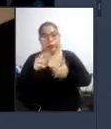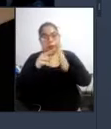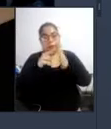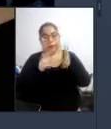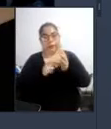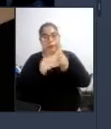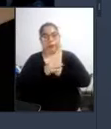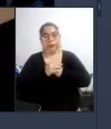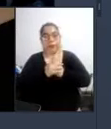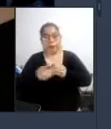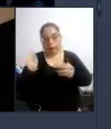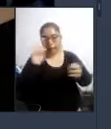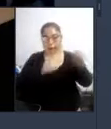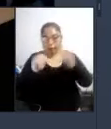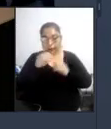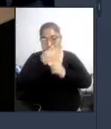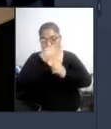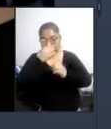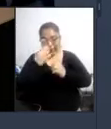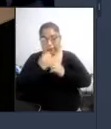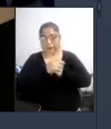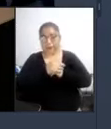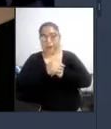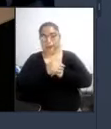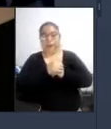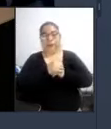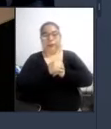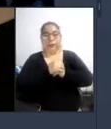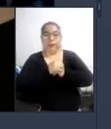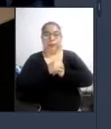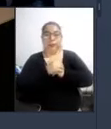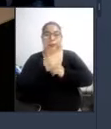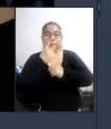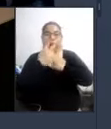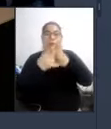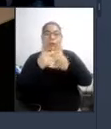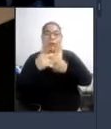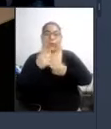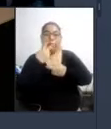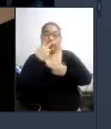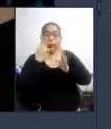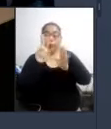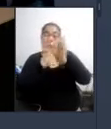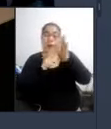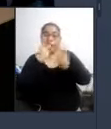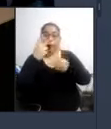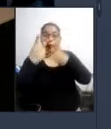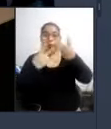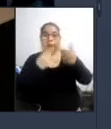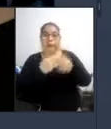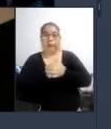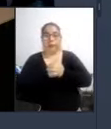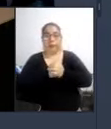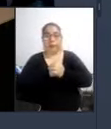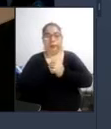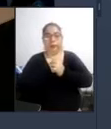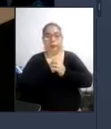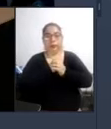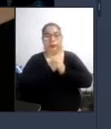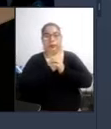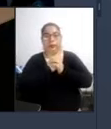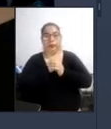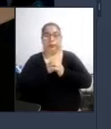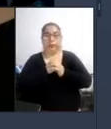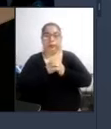implementado ya varias herramientas que tienen que ver con el acceso virtual a la información de forma tal que a través de